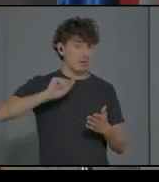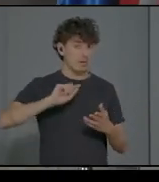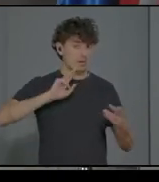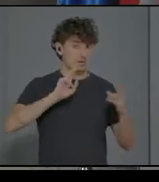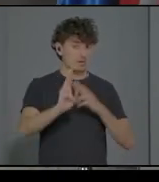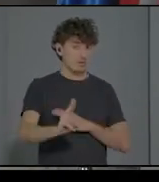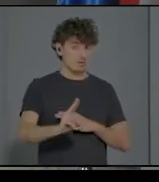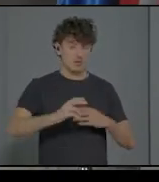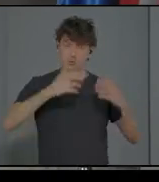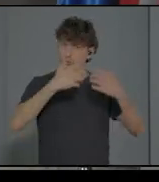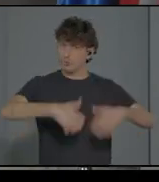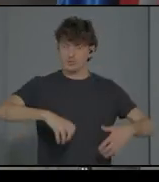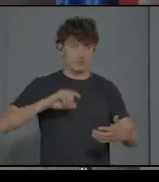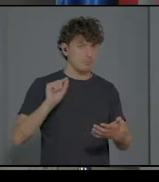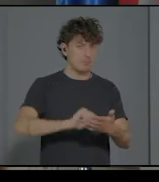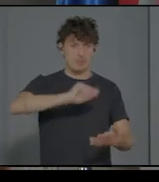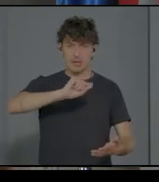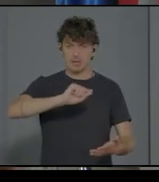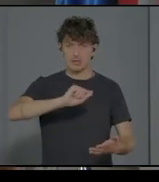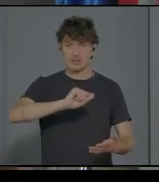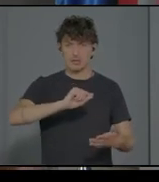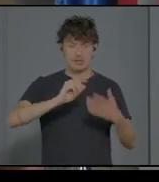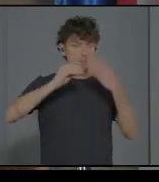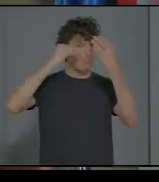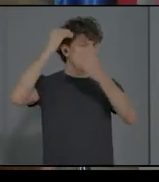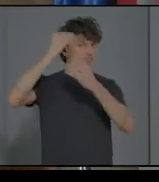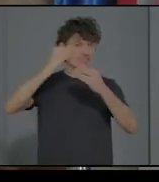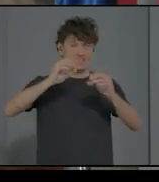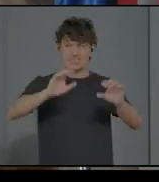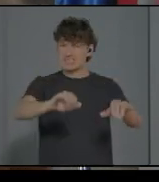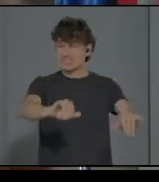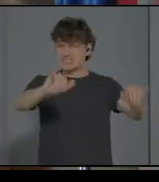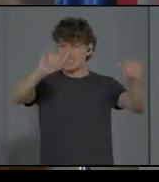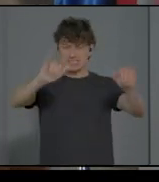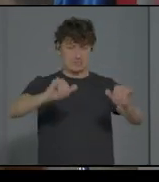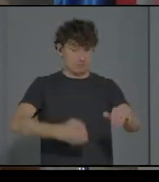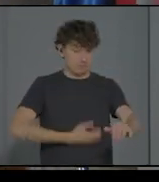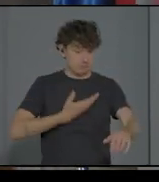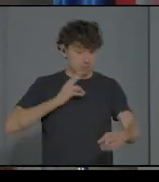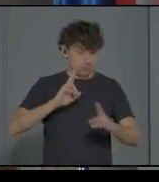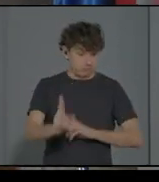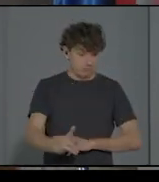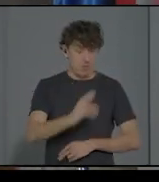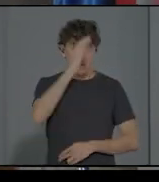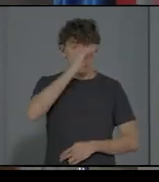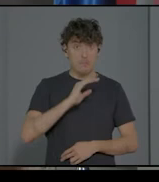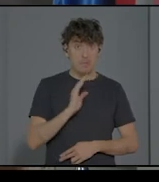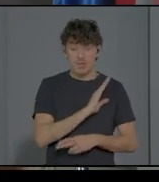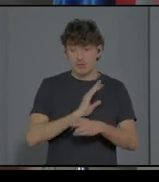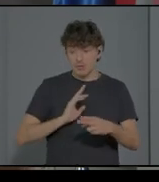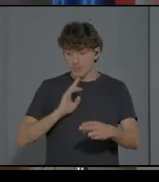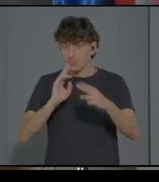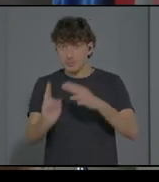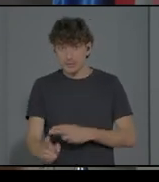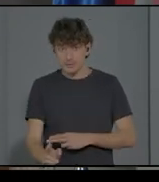sin pensárselo, que el progenitor da como respuesta a la señal del niño con autismo,